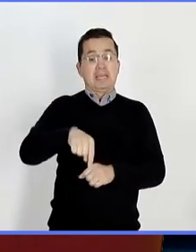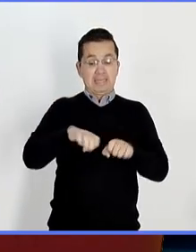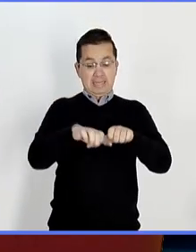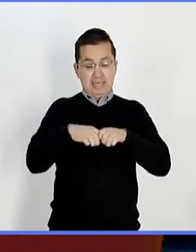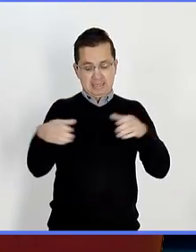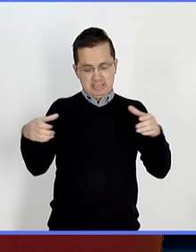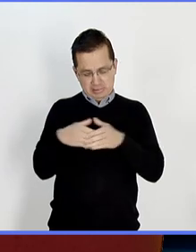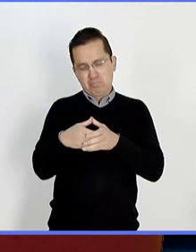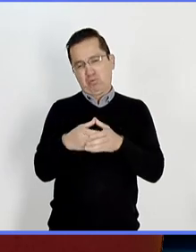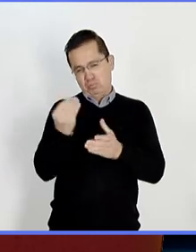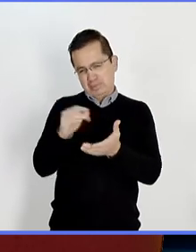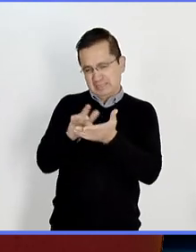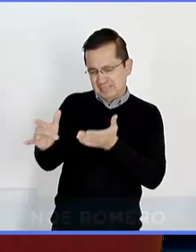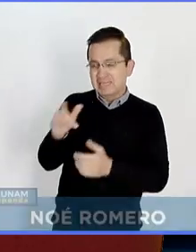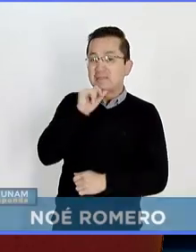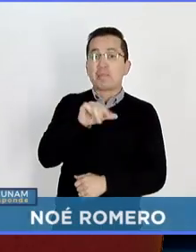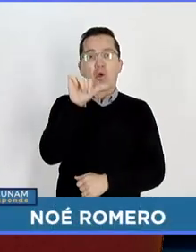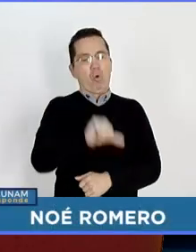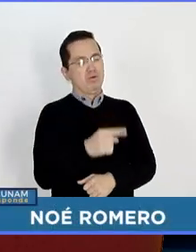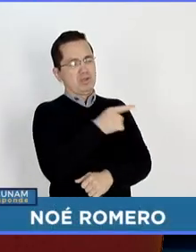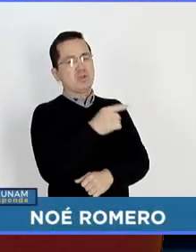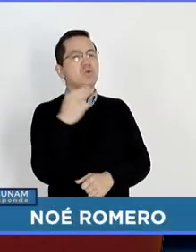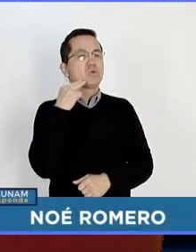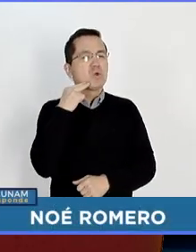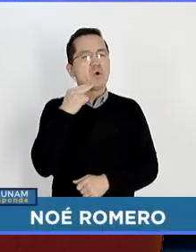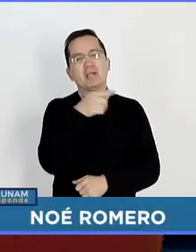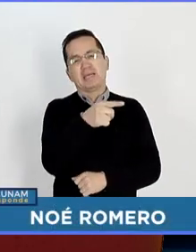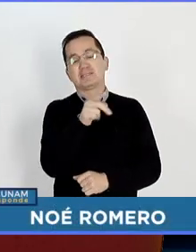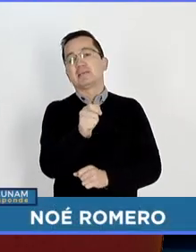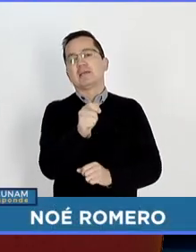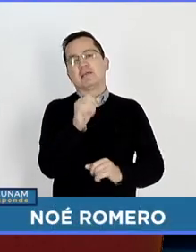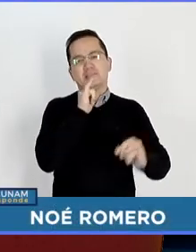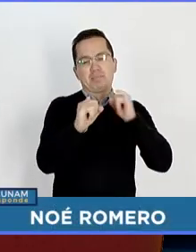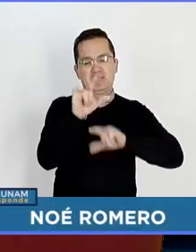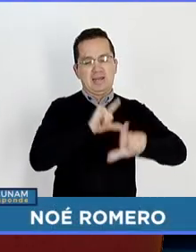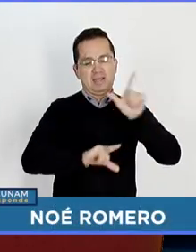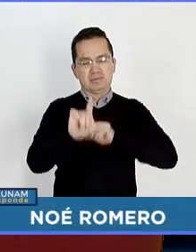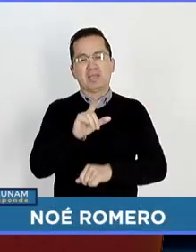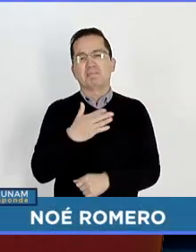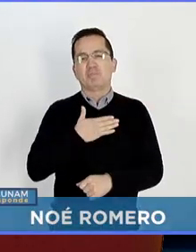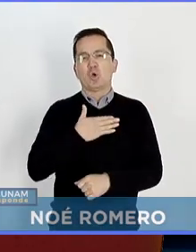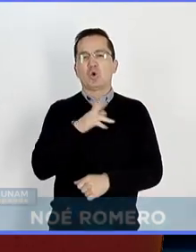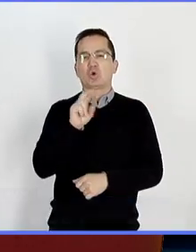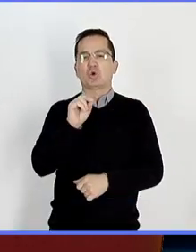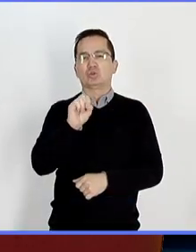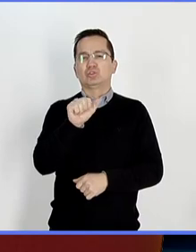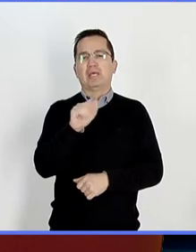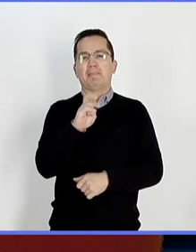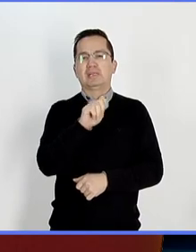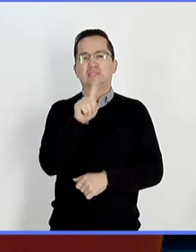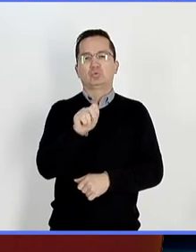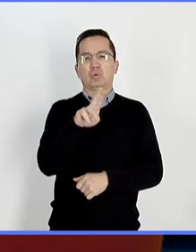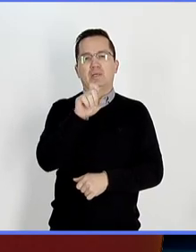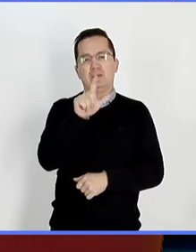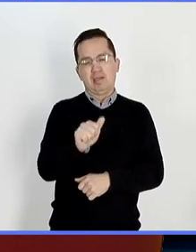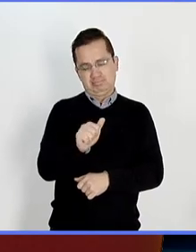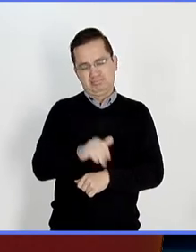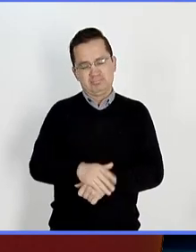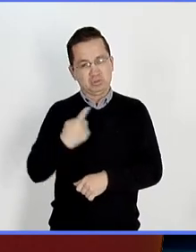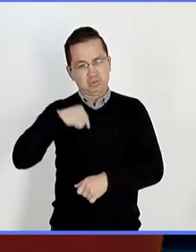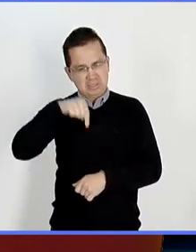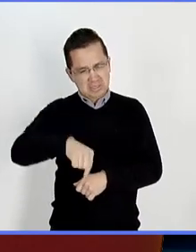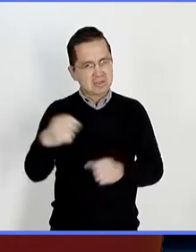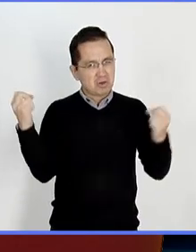transmisión y hoy en particular a Noé Romero que nos acompaña en el lenguaje de señas. Mi nombre es Rosa Brizuela y los recordamos que nos encontramos